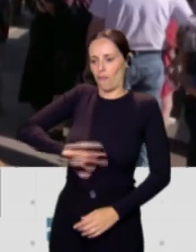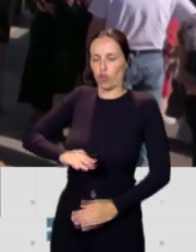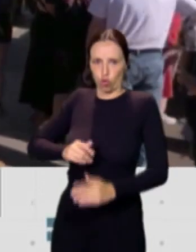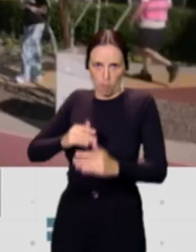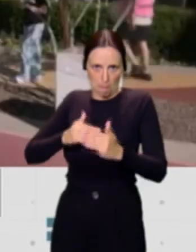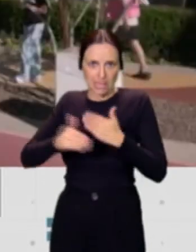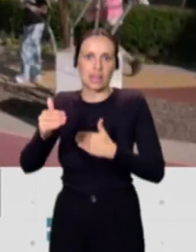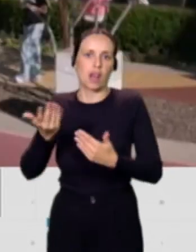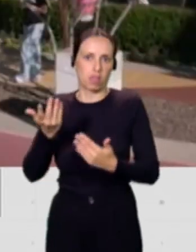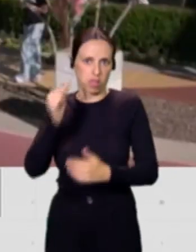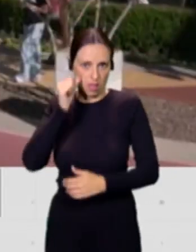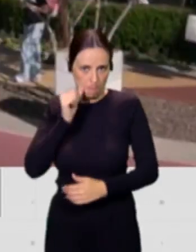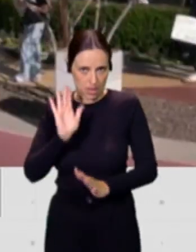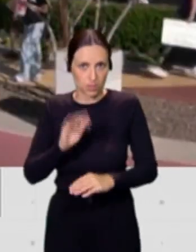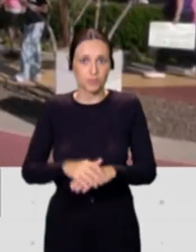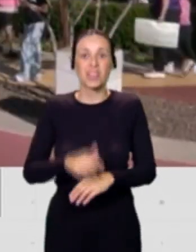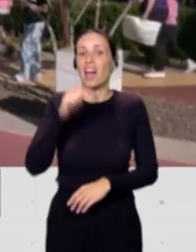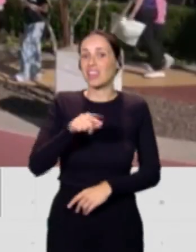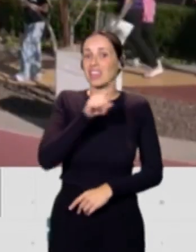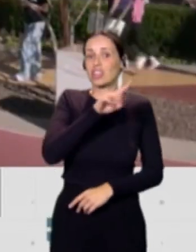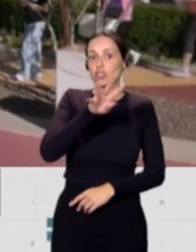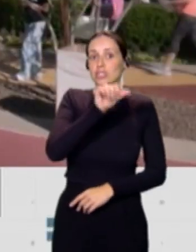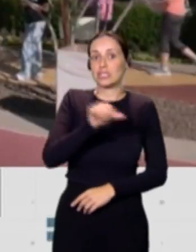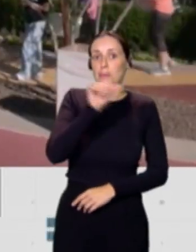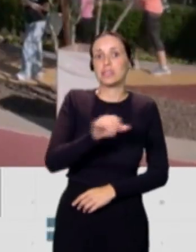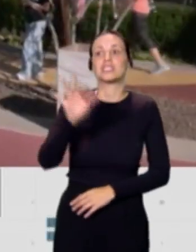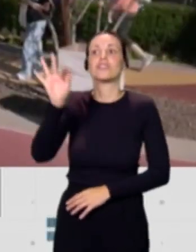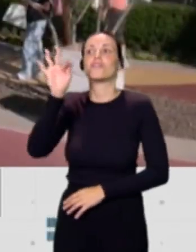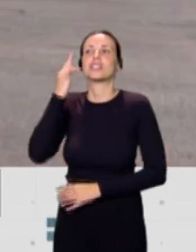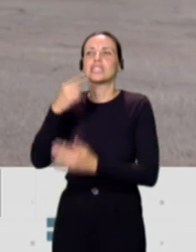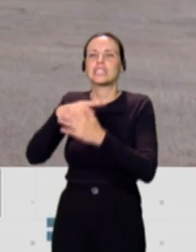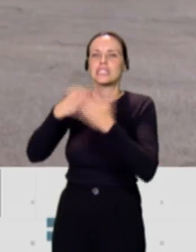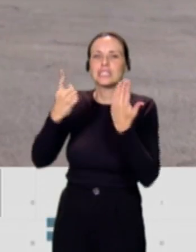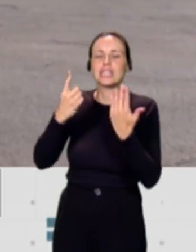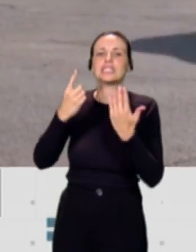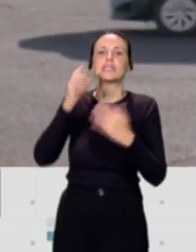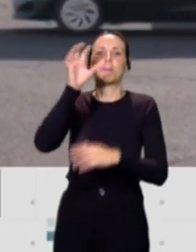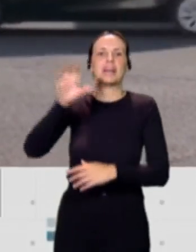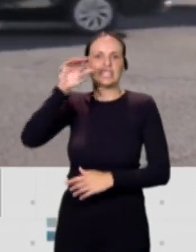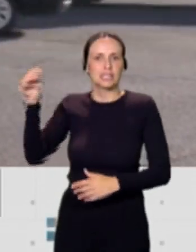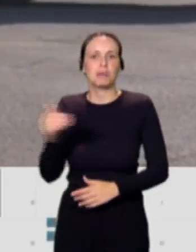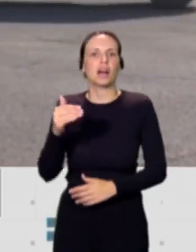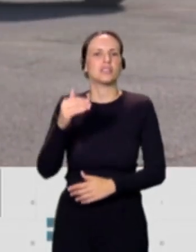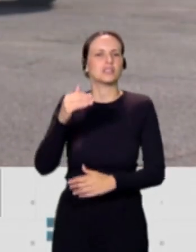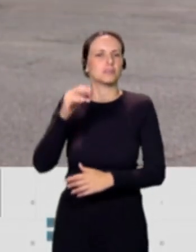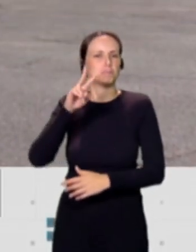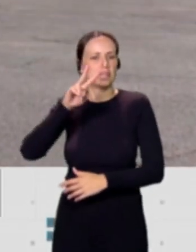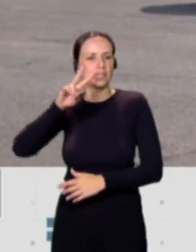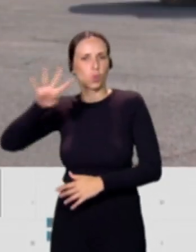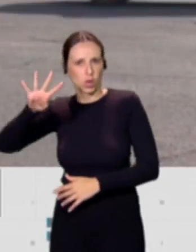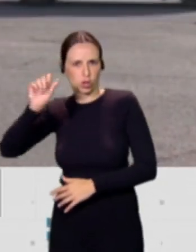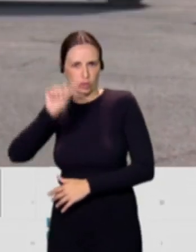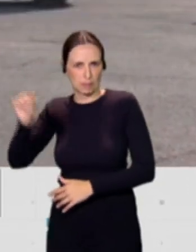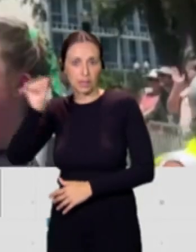avanzada la gestación. Aquí son 14 semanas, en Francia son 16, en los Países Bajos son 24 semanas. Bueno, pues que si una mujer